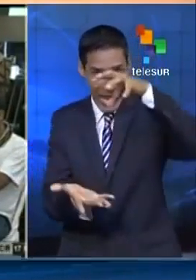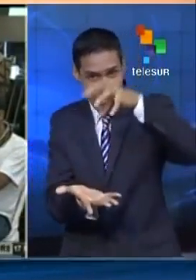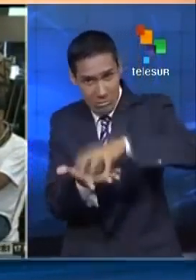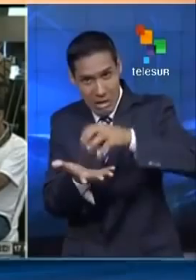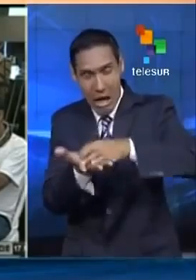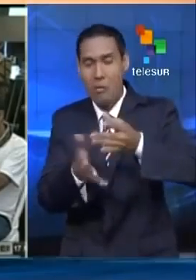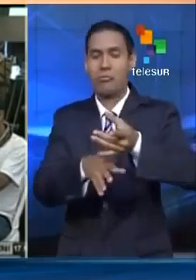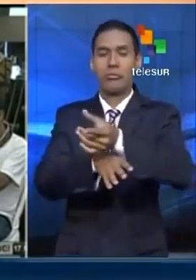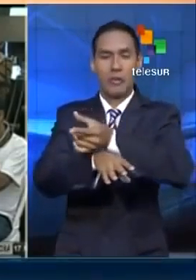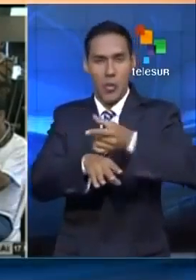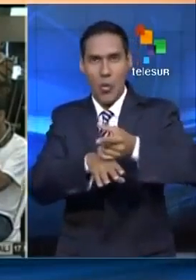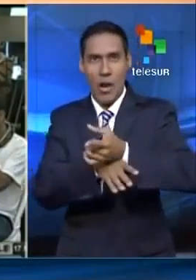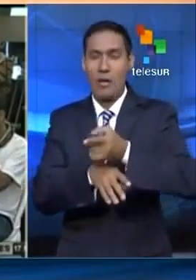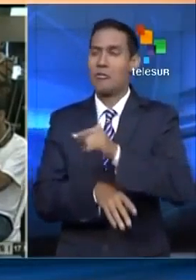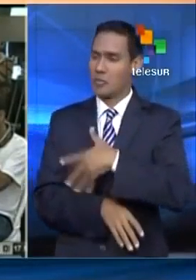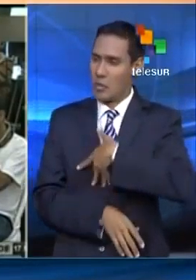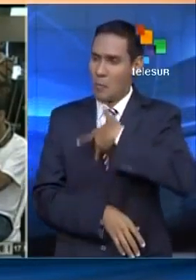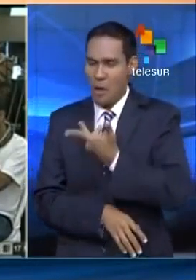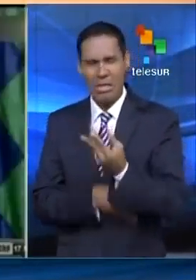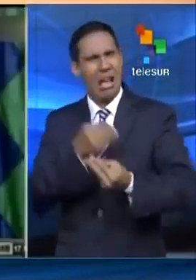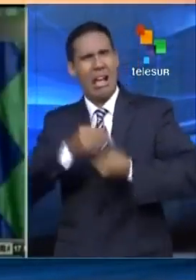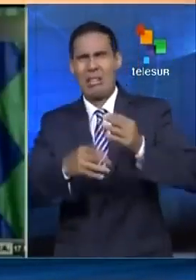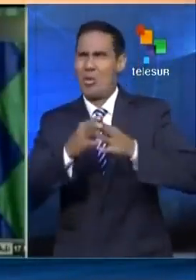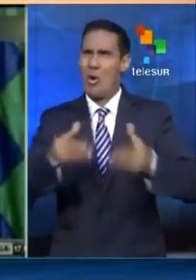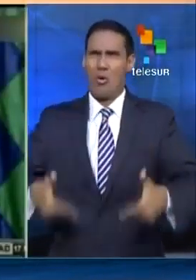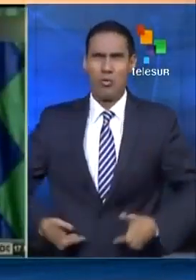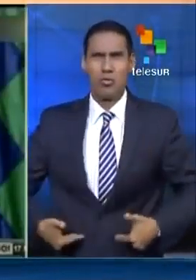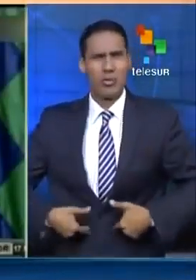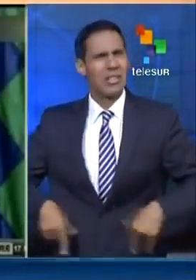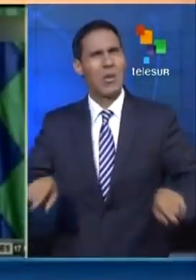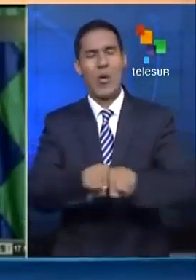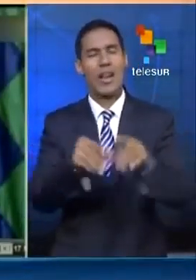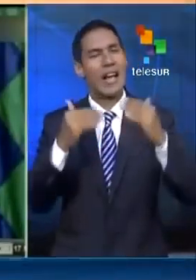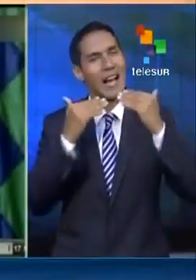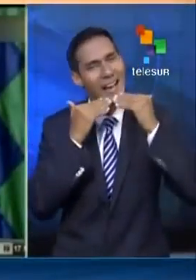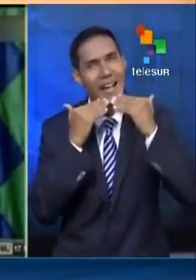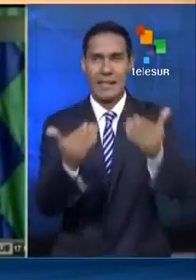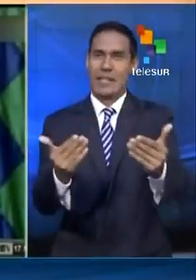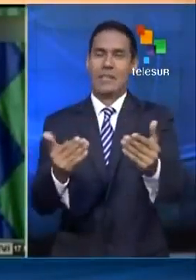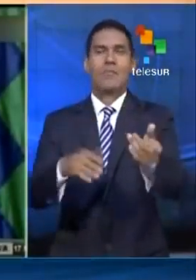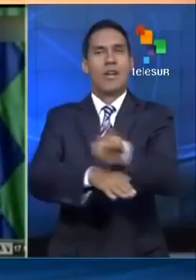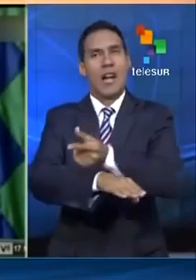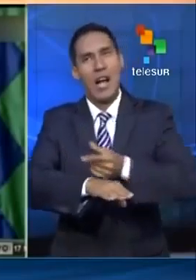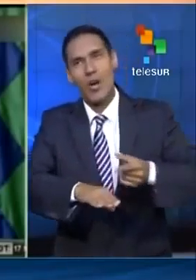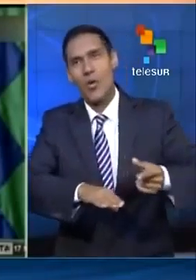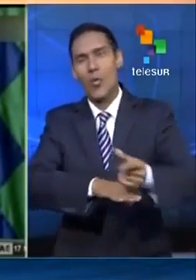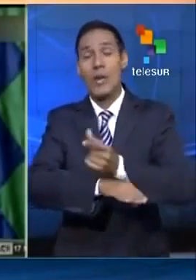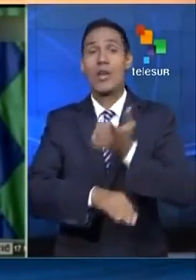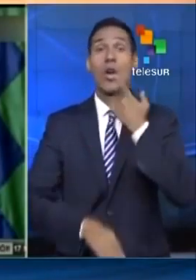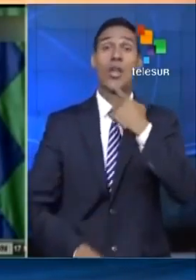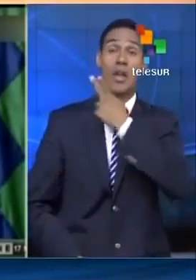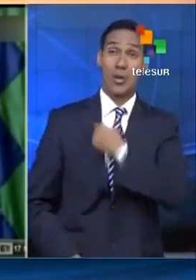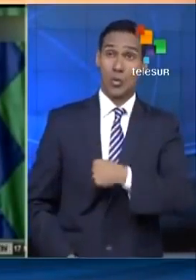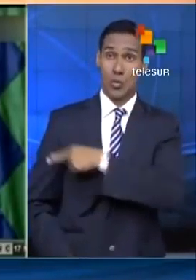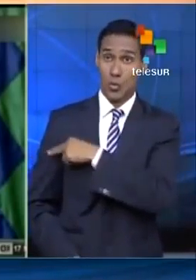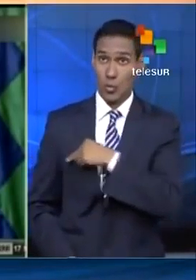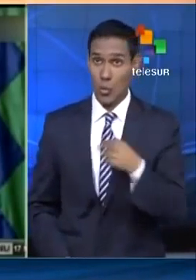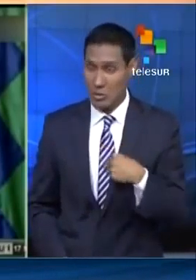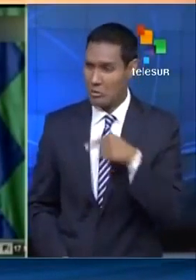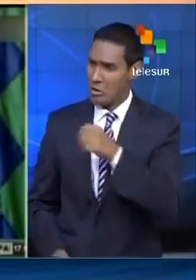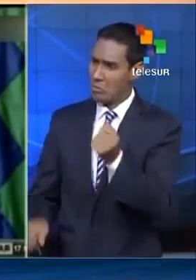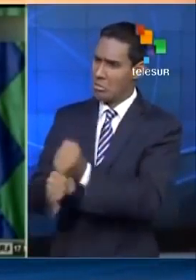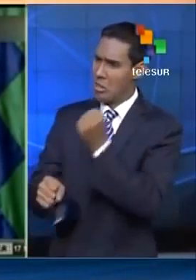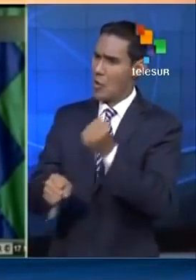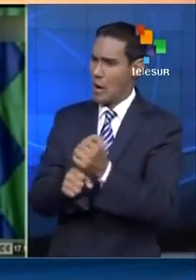pues se ha podido. Y agradecemos también al gobierno de Suiza hacer gestiones